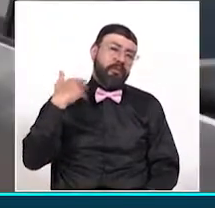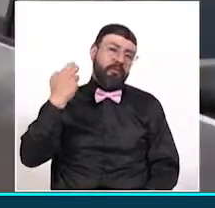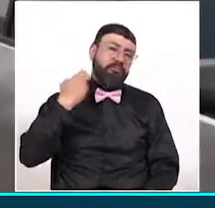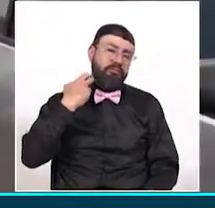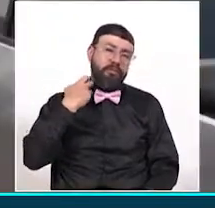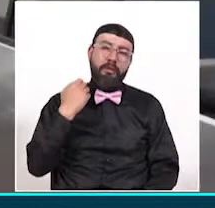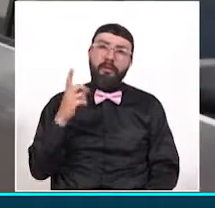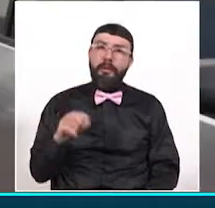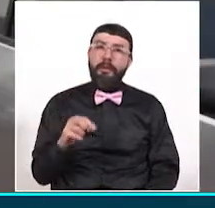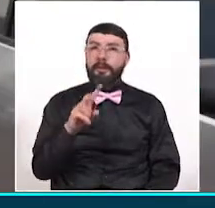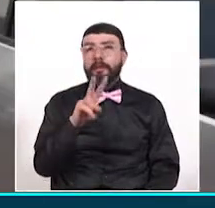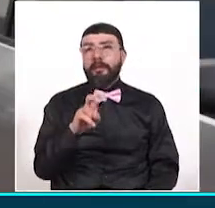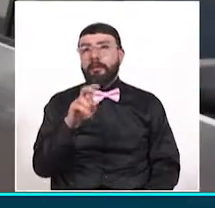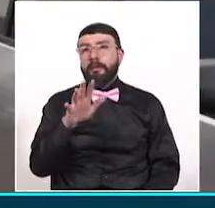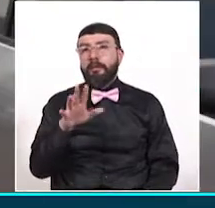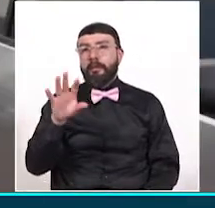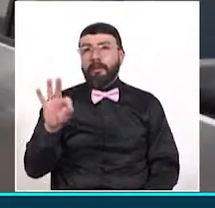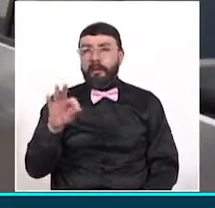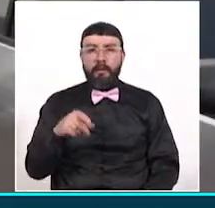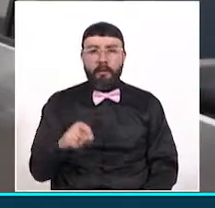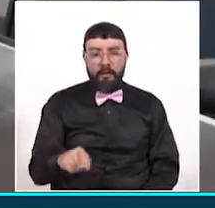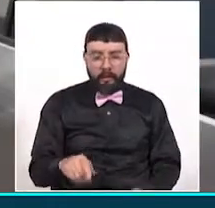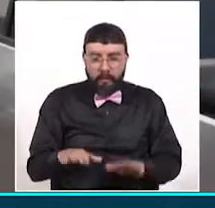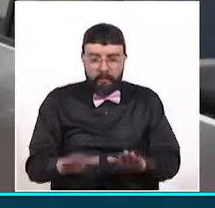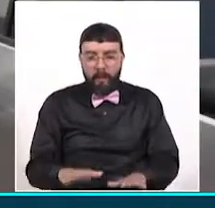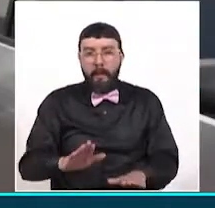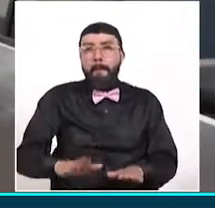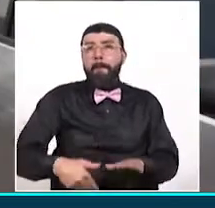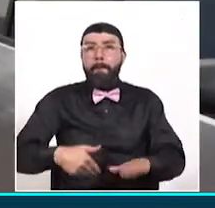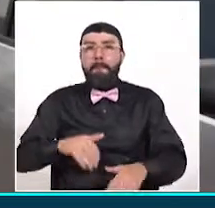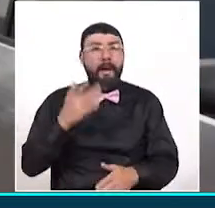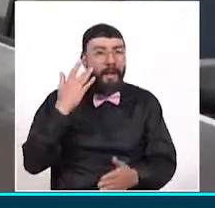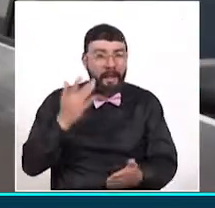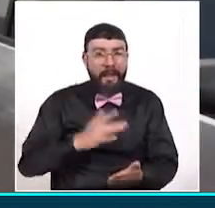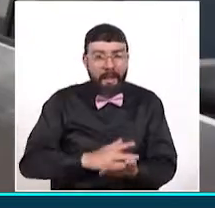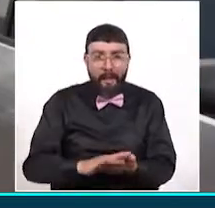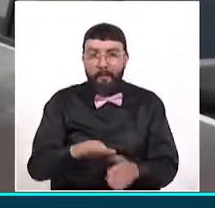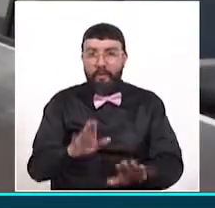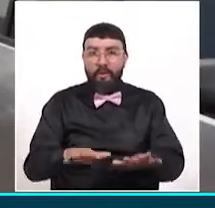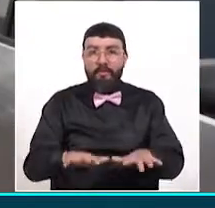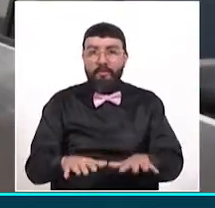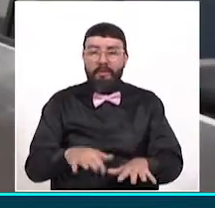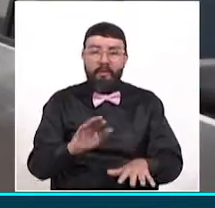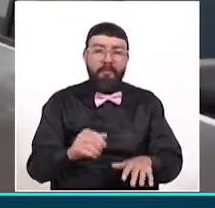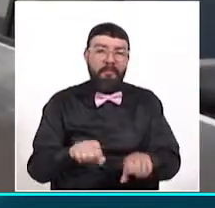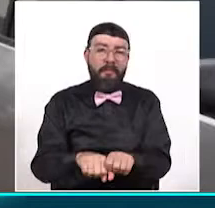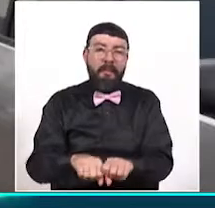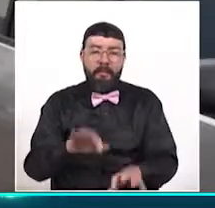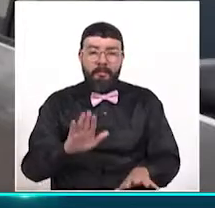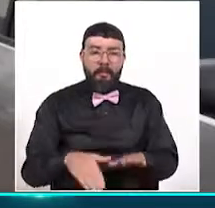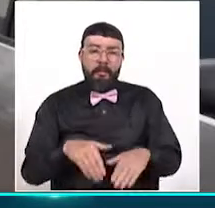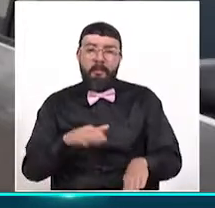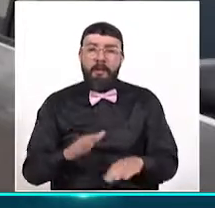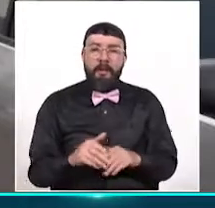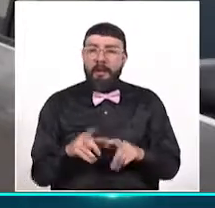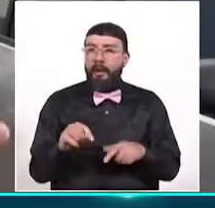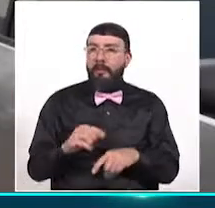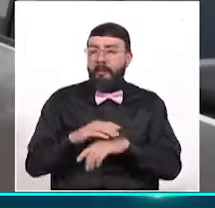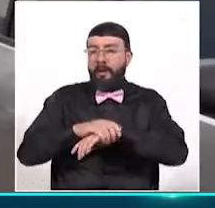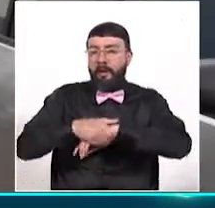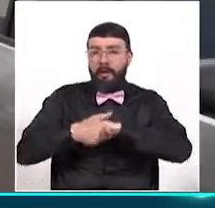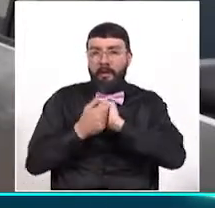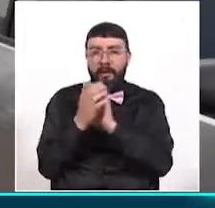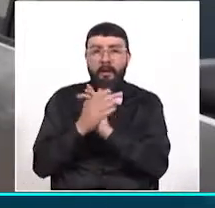tapetes desinfectantes. Además de todos los elementos como lo son jabón, toallas de papel